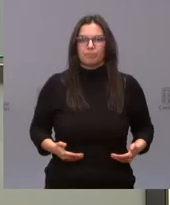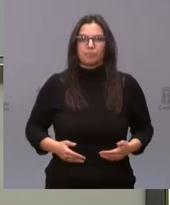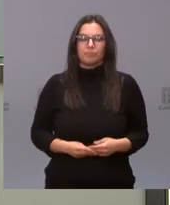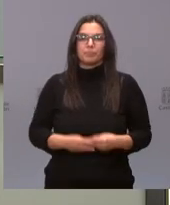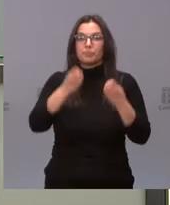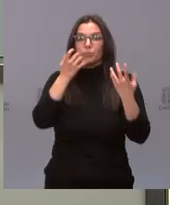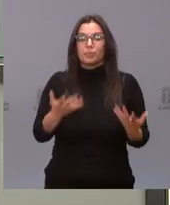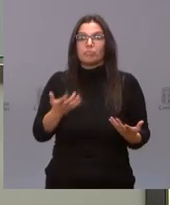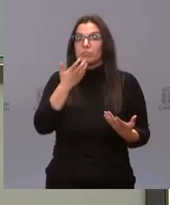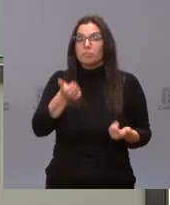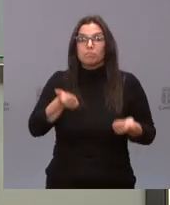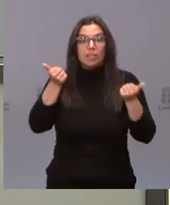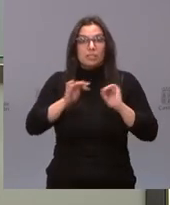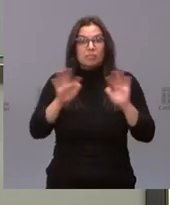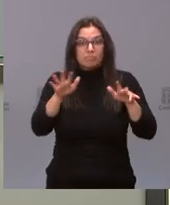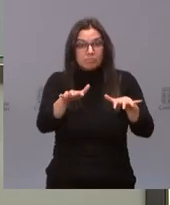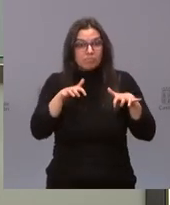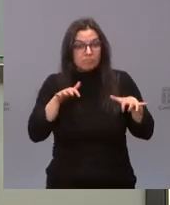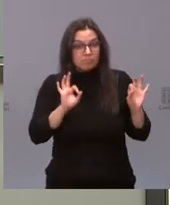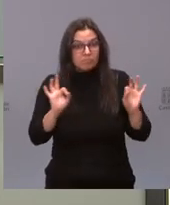Muy bien, pues si no hay nada más en la sala